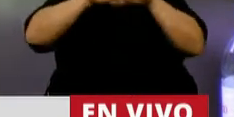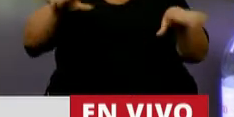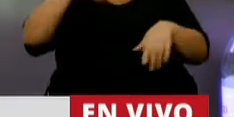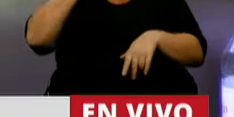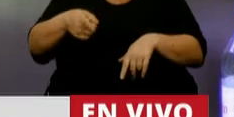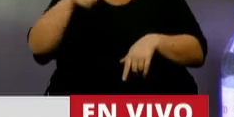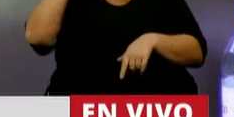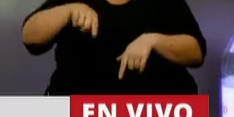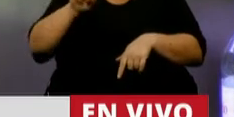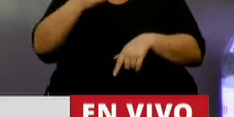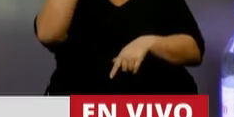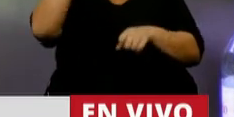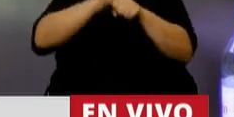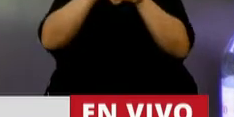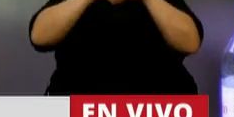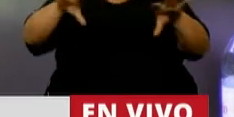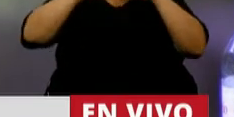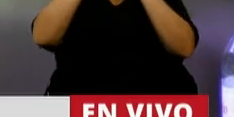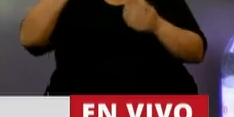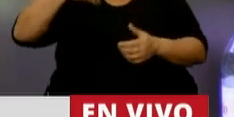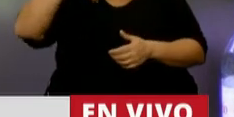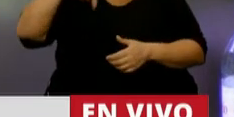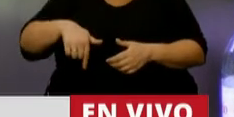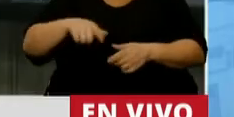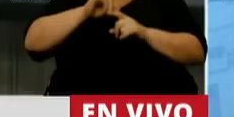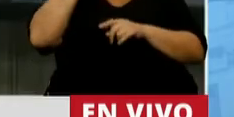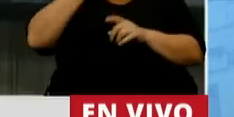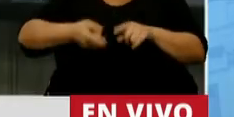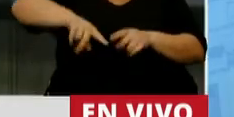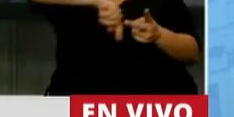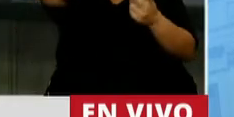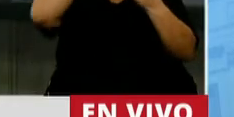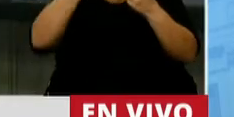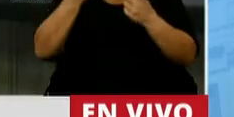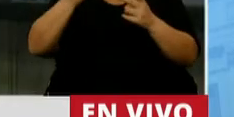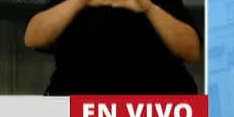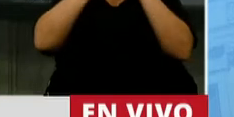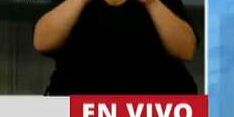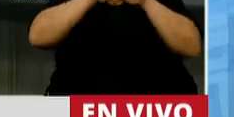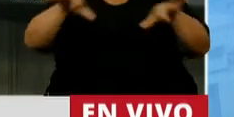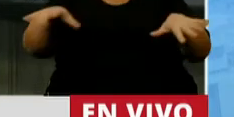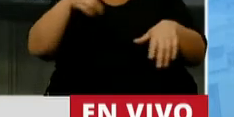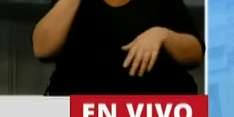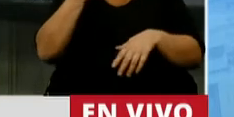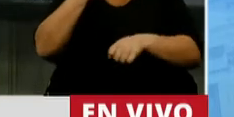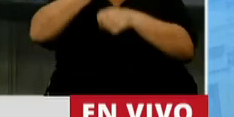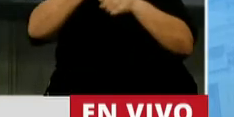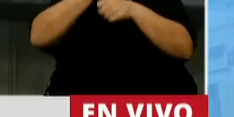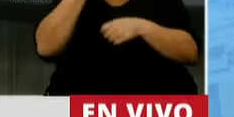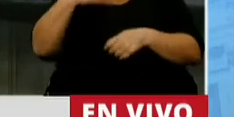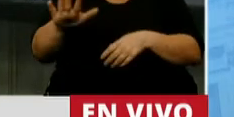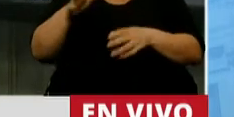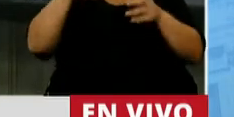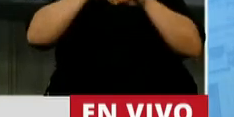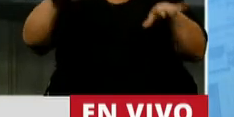dijeron esta no es la primera pandemia que vive la República Argentina, sino que hay una segunda pandemia, porque la primera pandemia